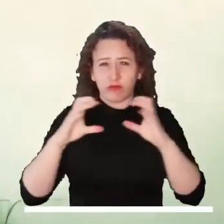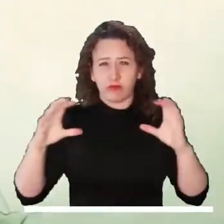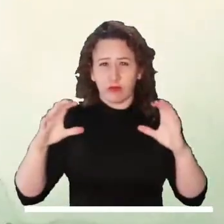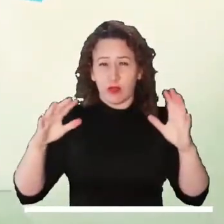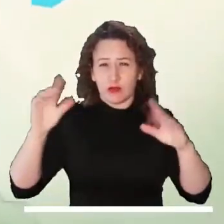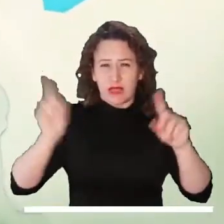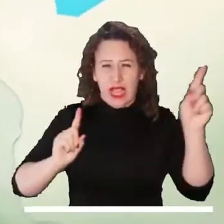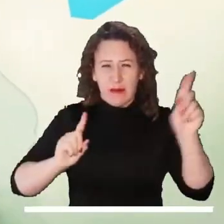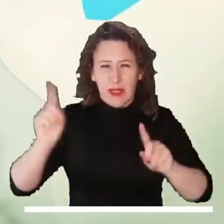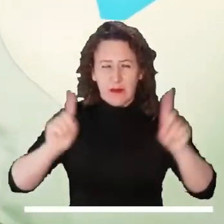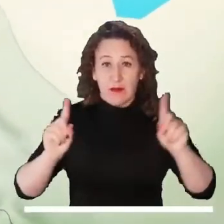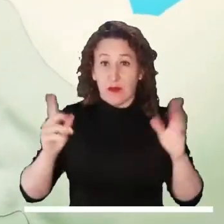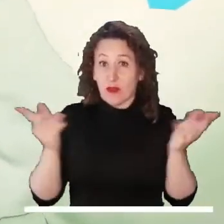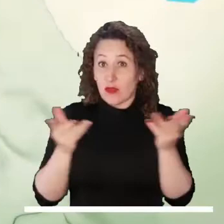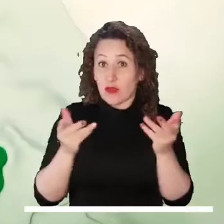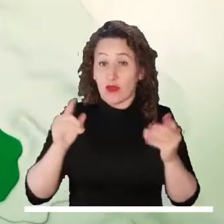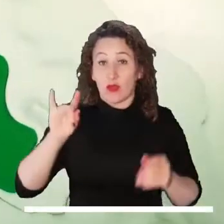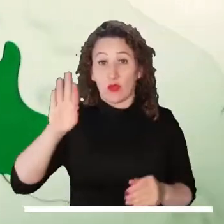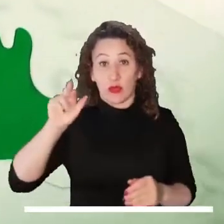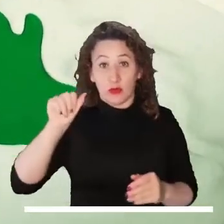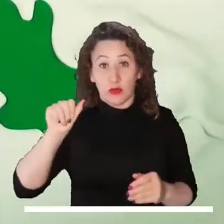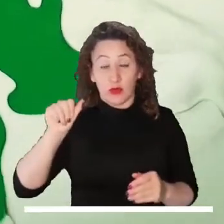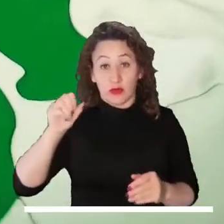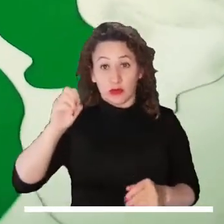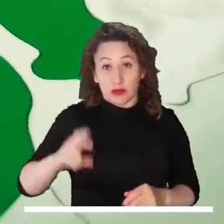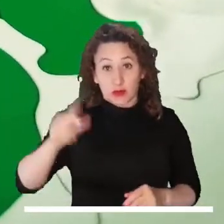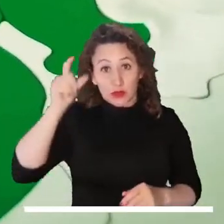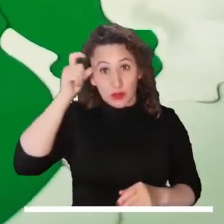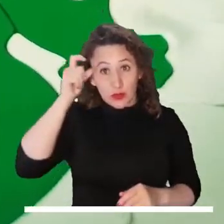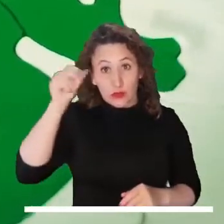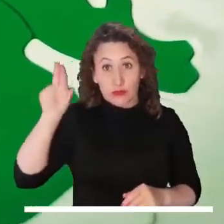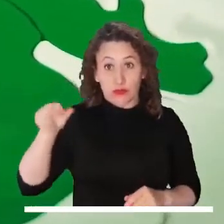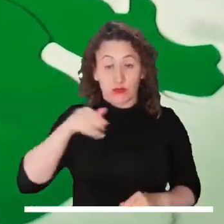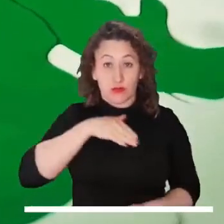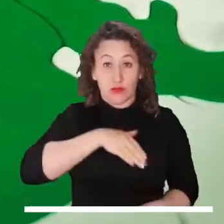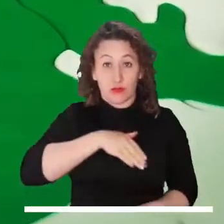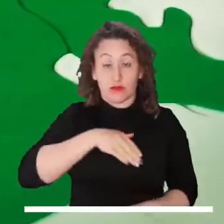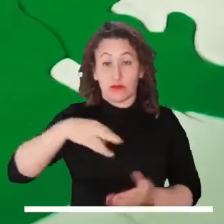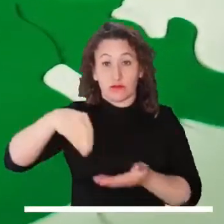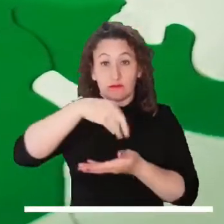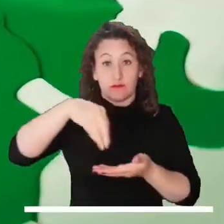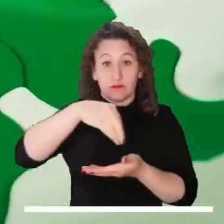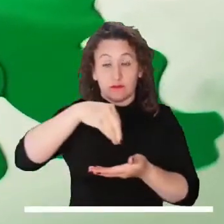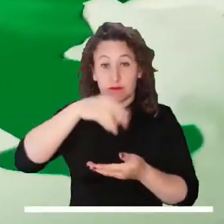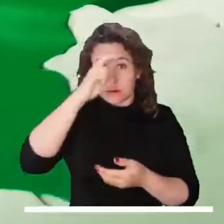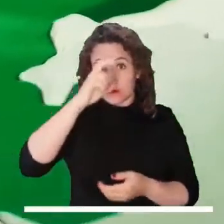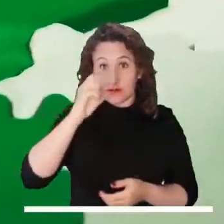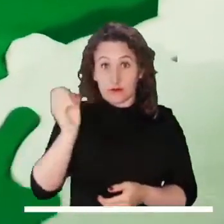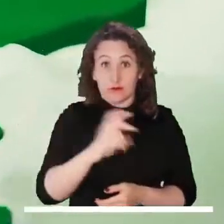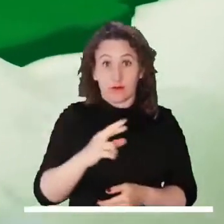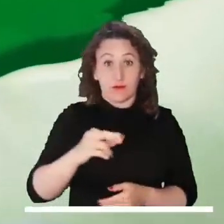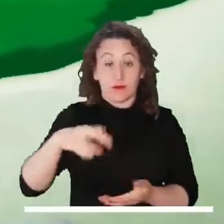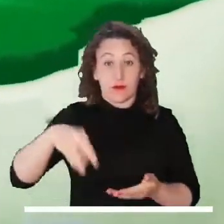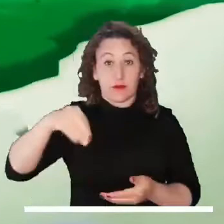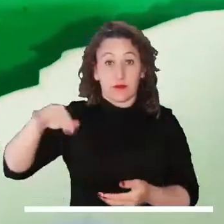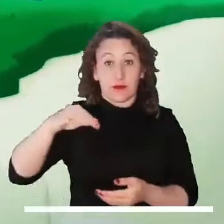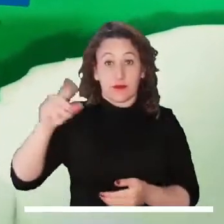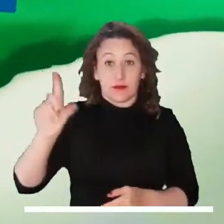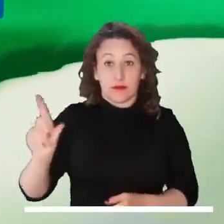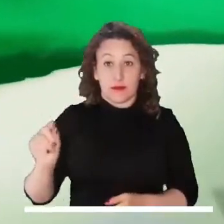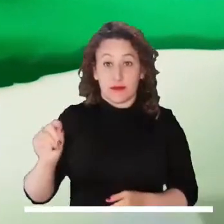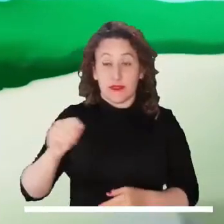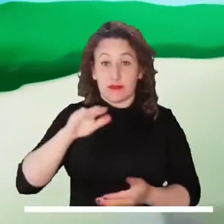lluviosa y con posibles tormentas se estima en Urabá, sur de Córdoba, Sucre, Bolívar, Atlántico, nororiente de